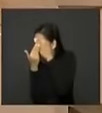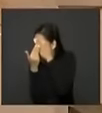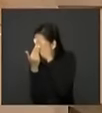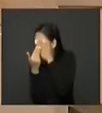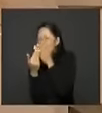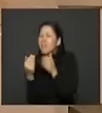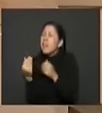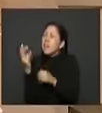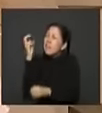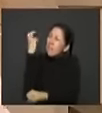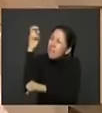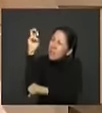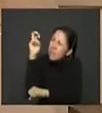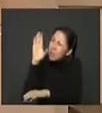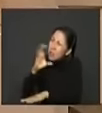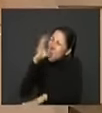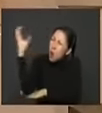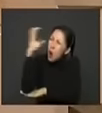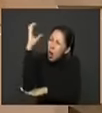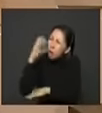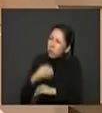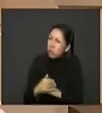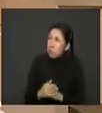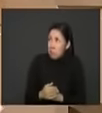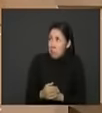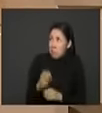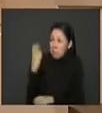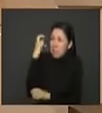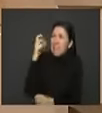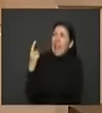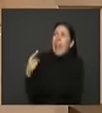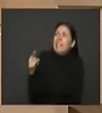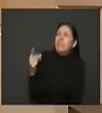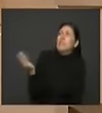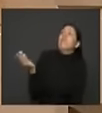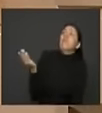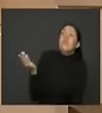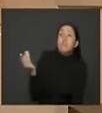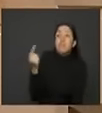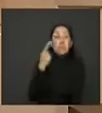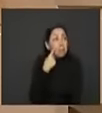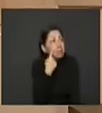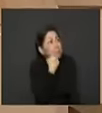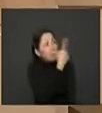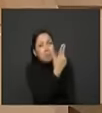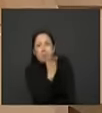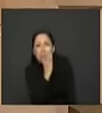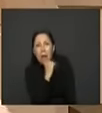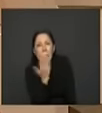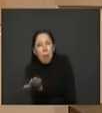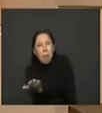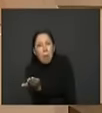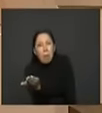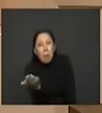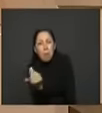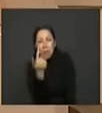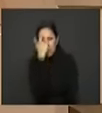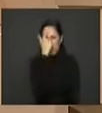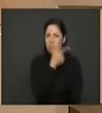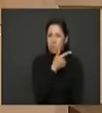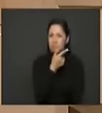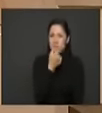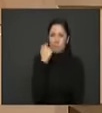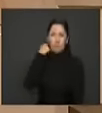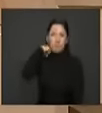oye Fiscalía General de la Nación no sabe de qué están hablando. Él no ha visto un fiscal en su vida. Ellos no saben qué es ir a hacer